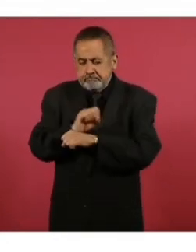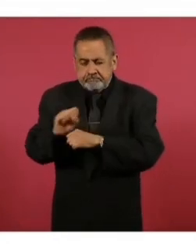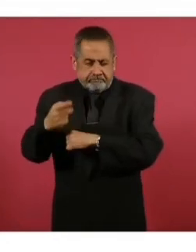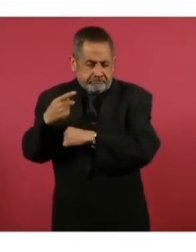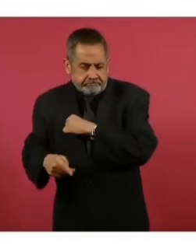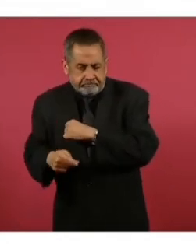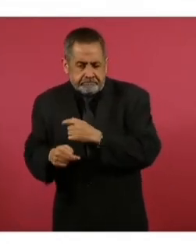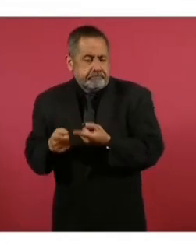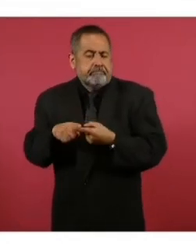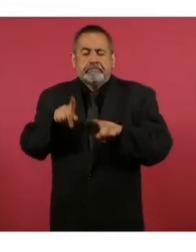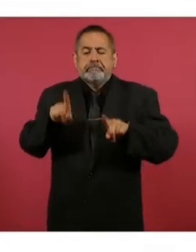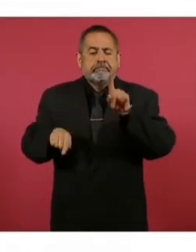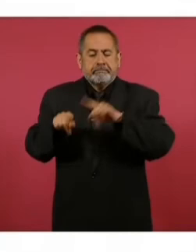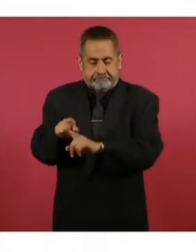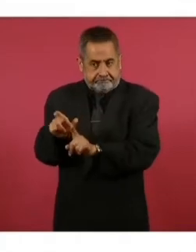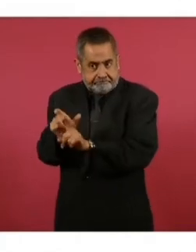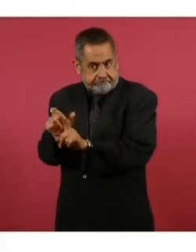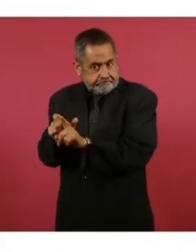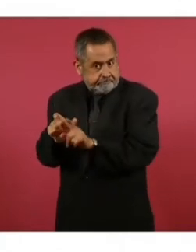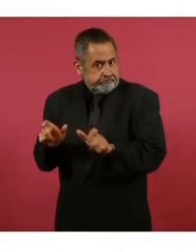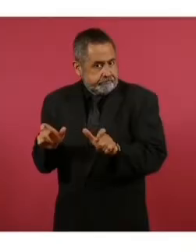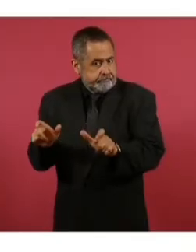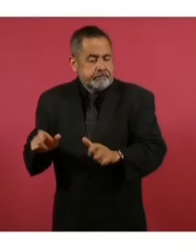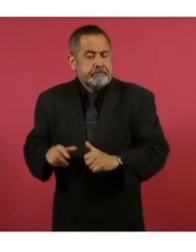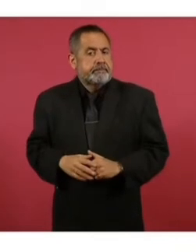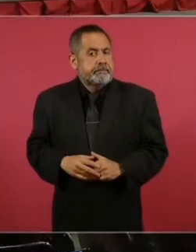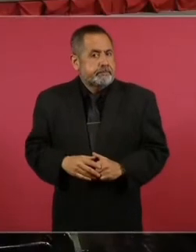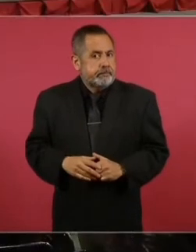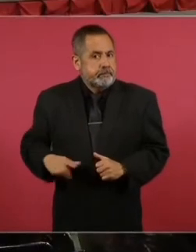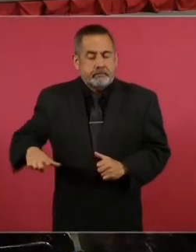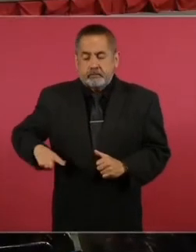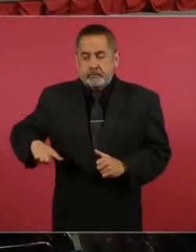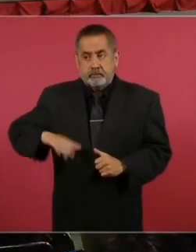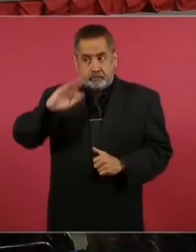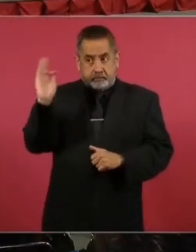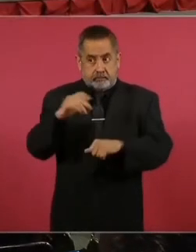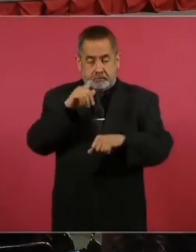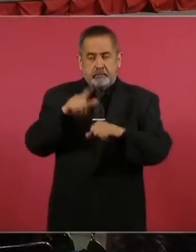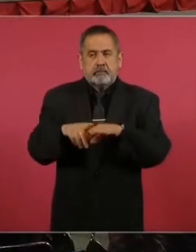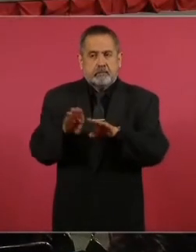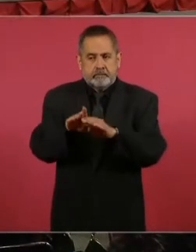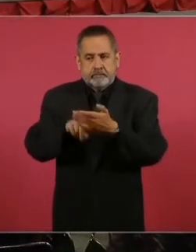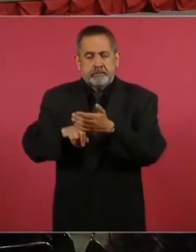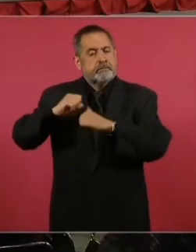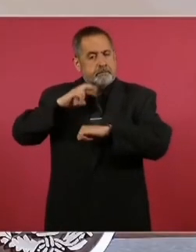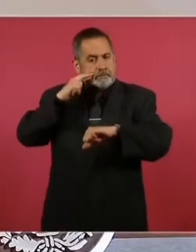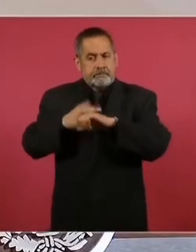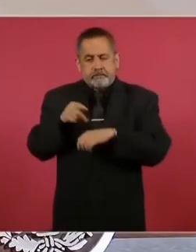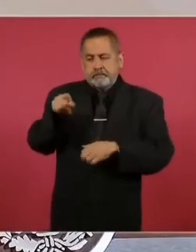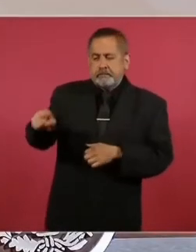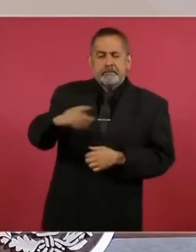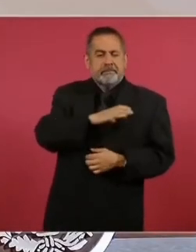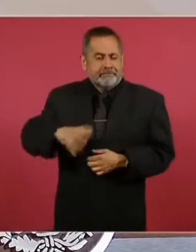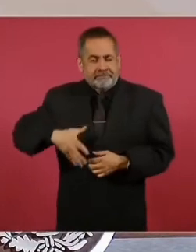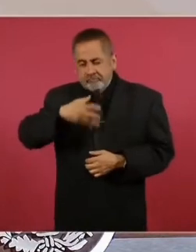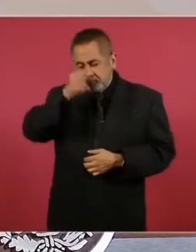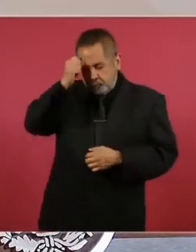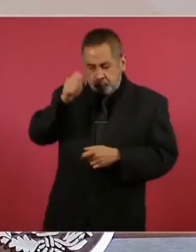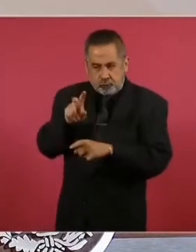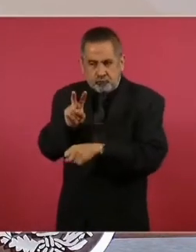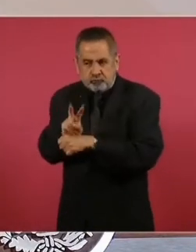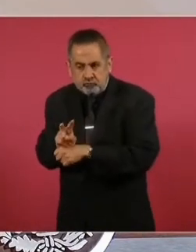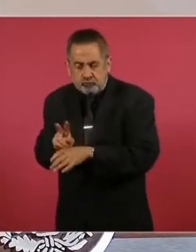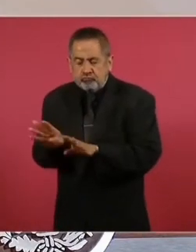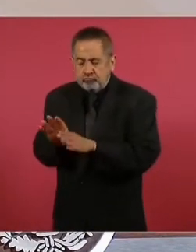según sea el caso. El gobierno federal está a cargo de la protección de candidatos y candidatas